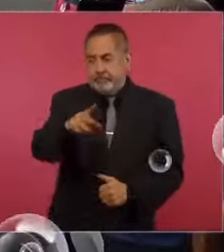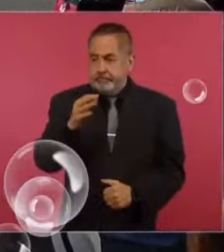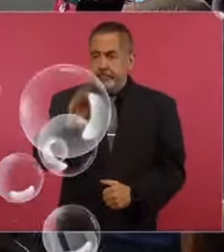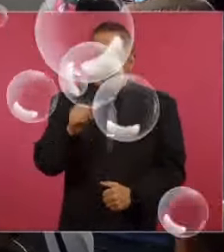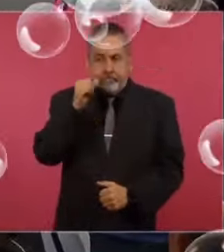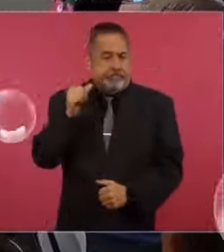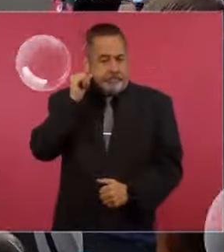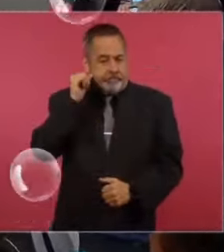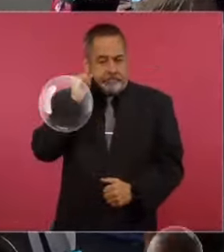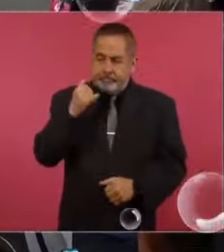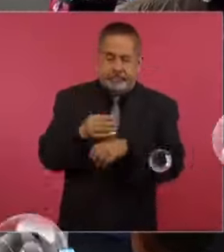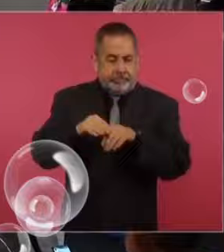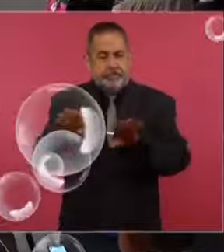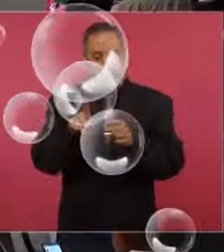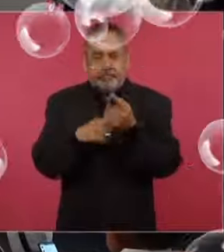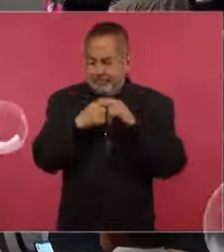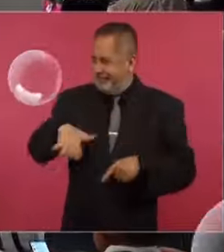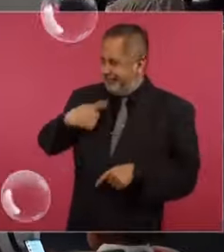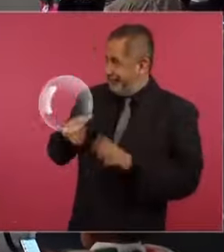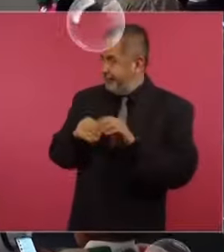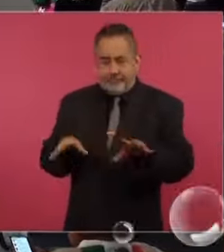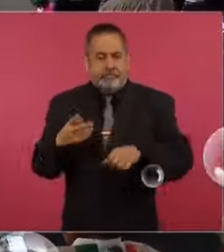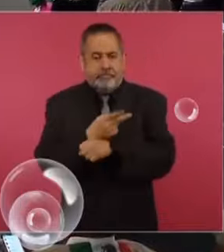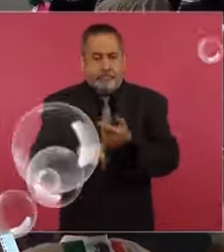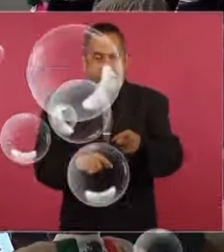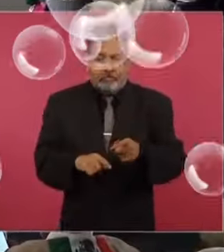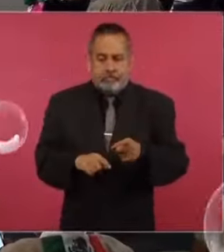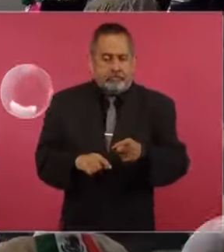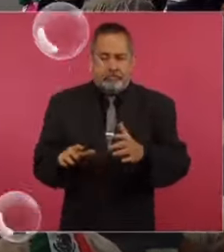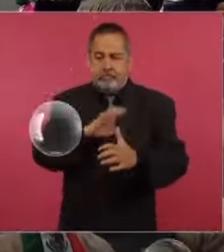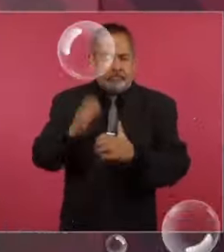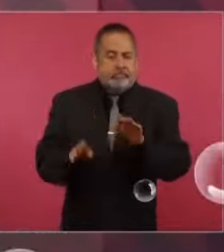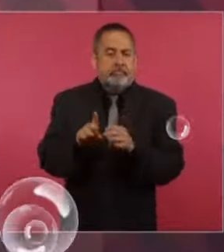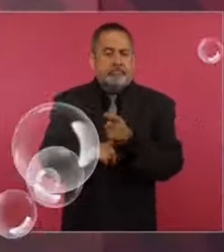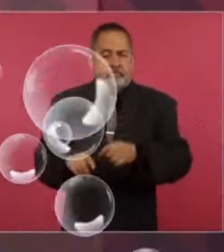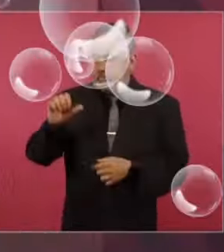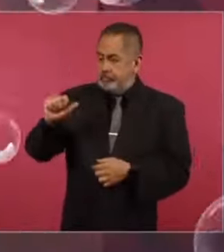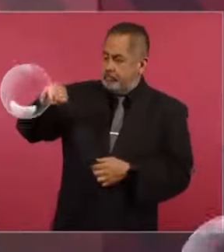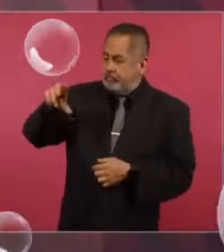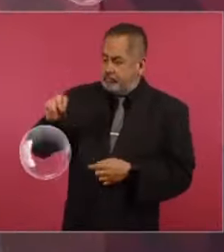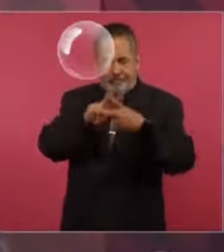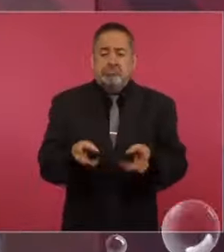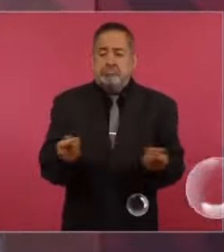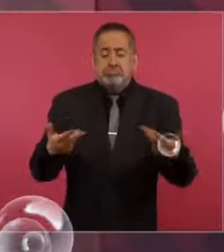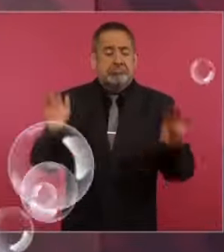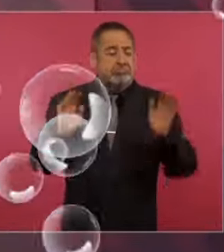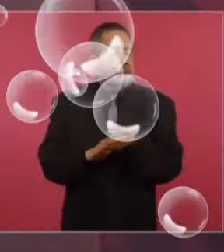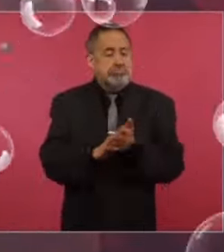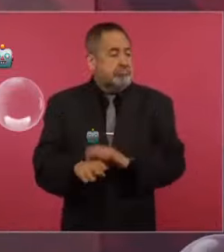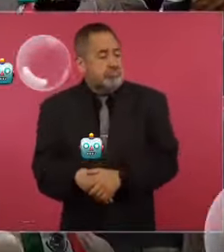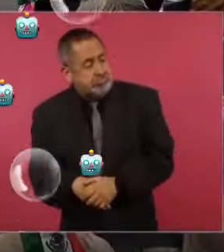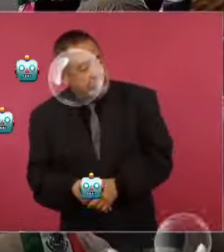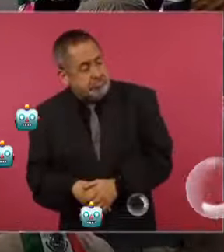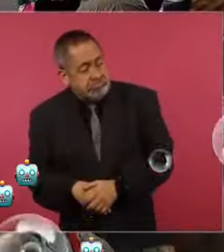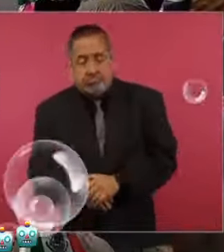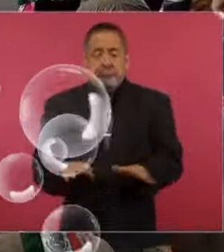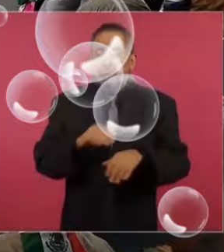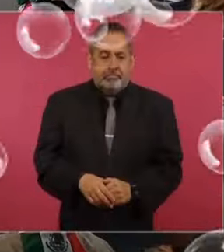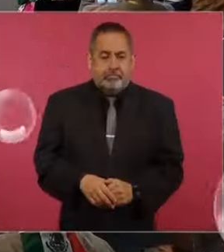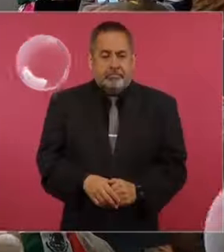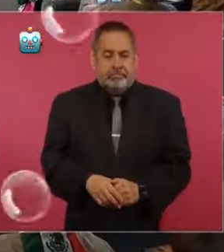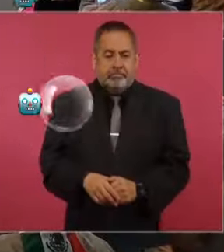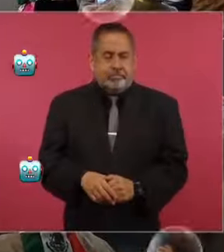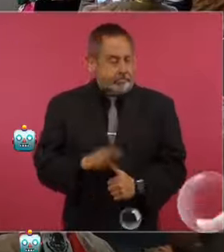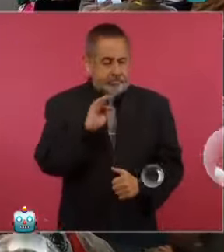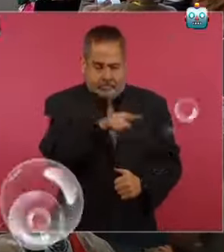ayer, según lo que informó hoy Elizabeth, ya se terminó AMLO narco presidente. Sería bueno que hicieran